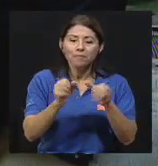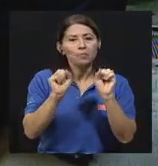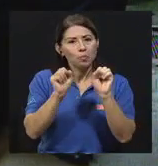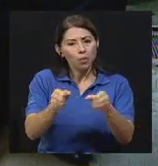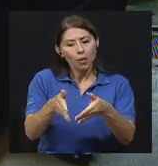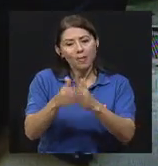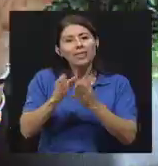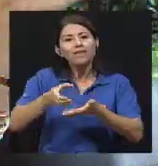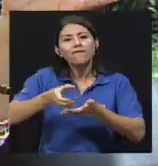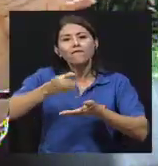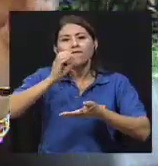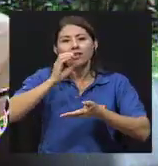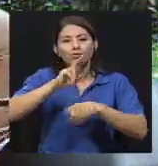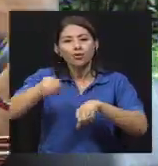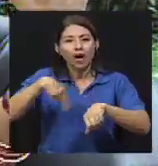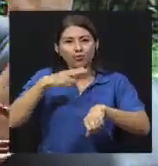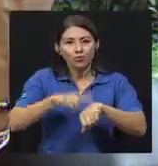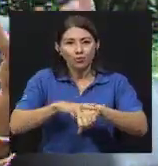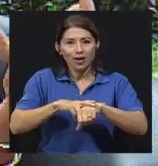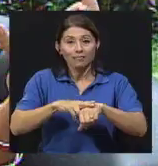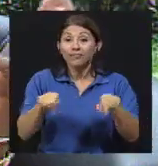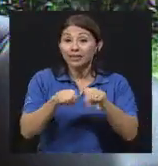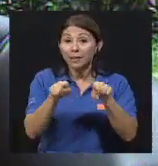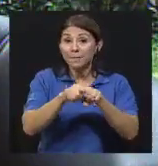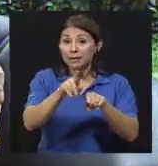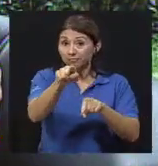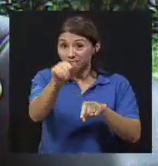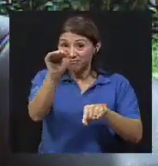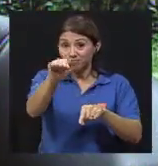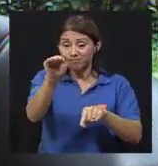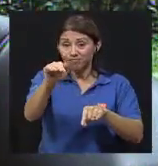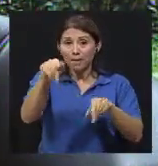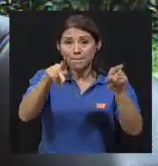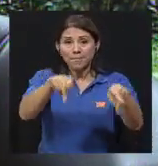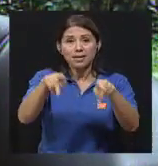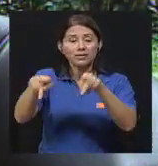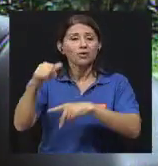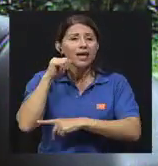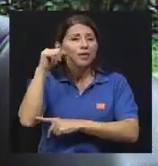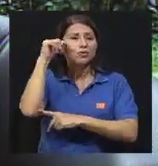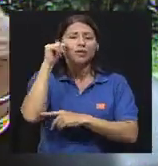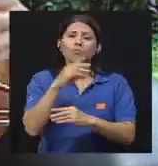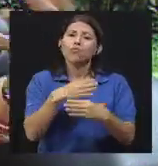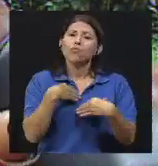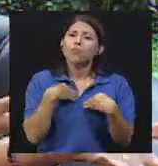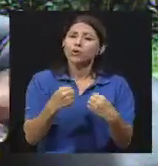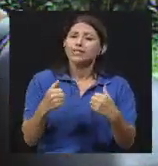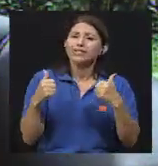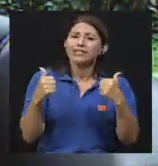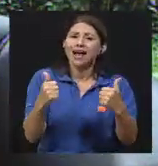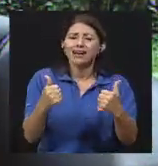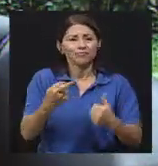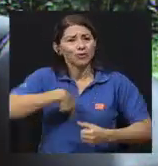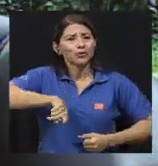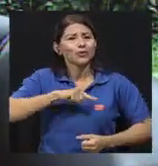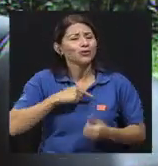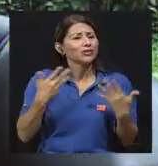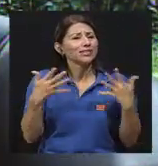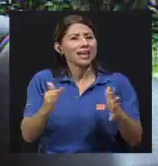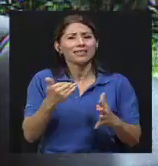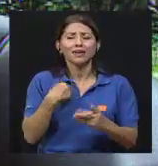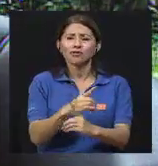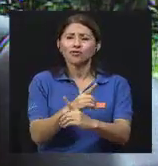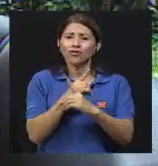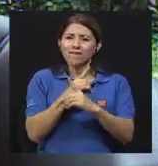costarricenses es que la generación adulta es muy sana. Tenemos muchísimas defensas porque hemos estado en contacto con todos estos